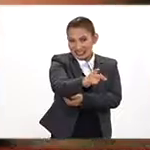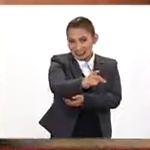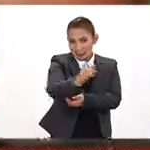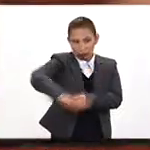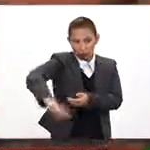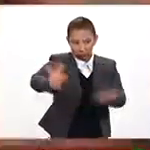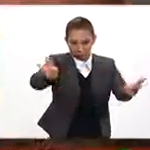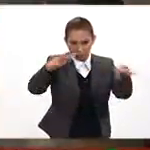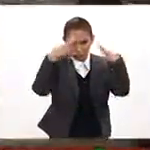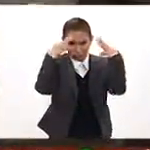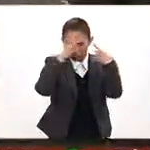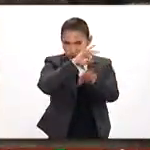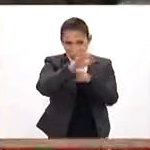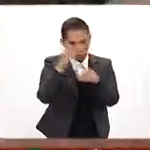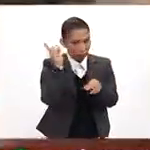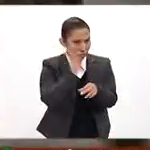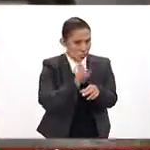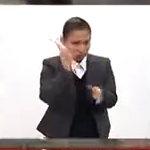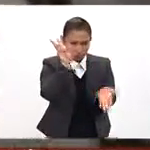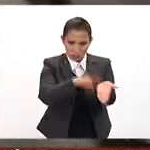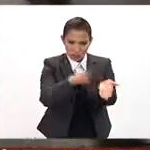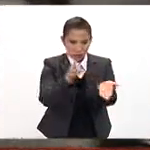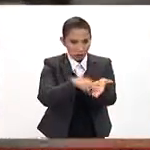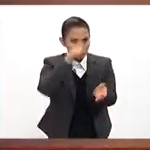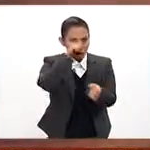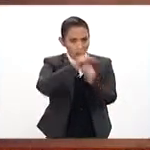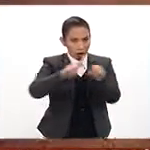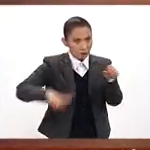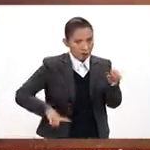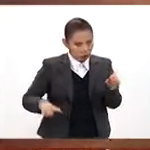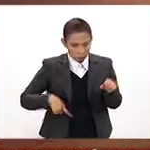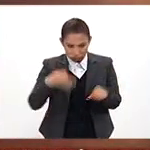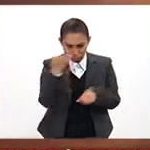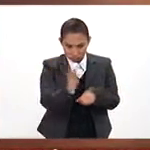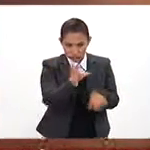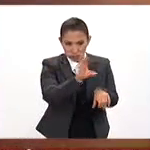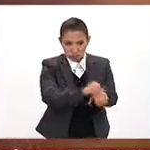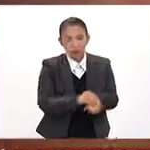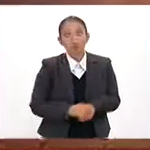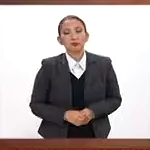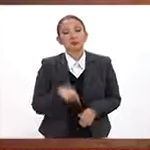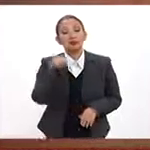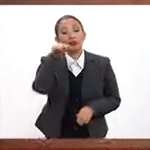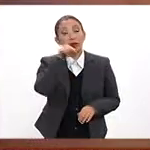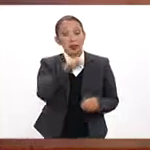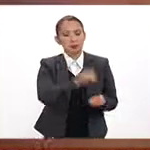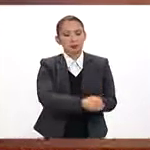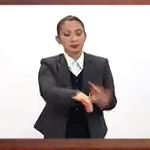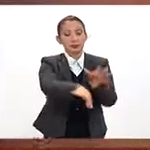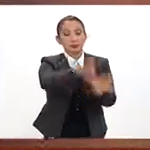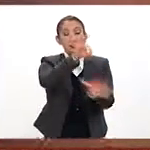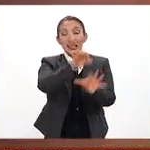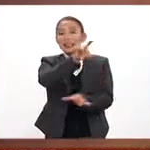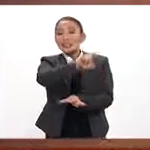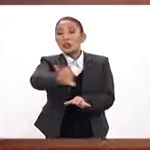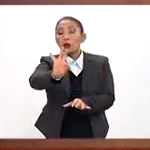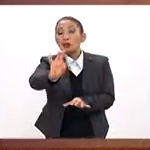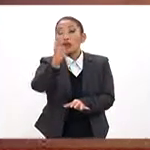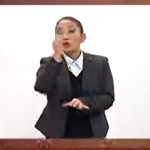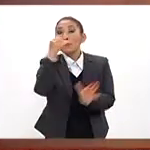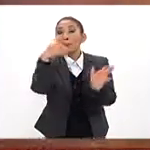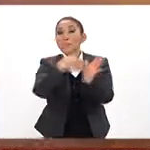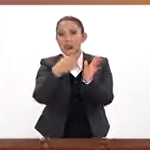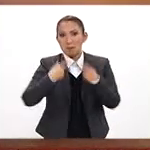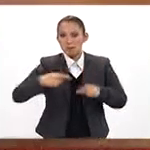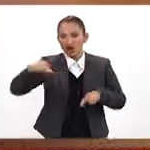sorteo público avalado por la Secretaría de Gobernación, en donde salen más de 149 mil